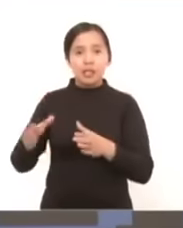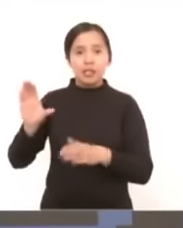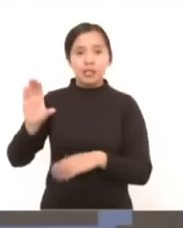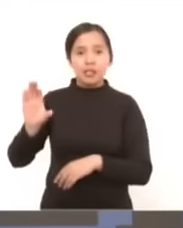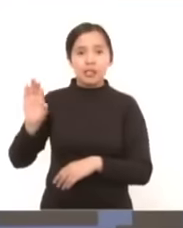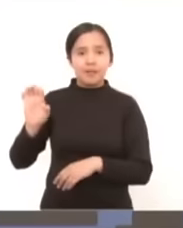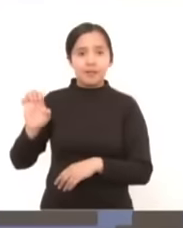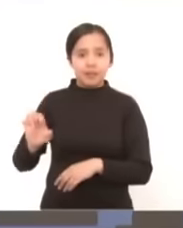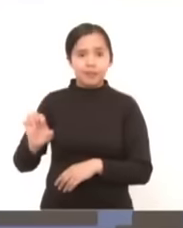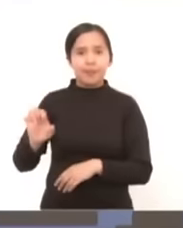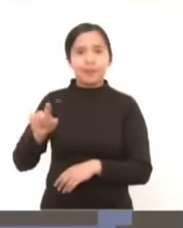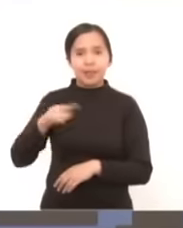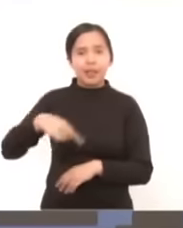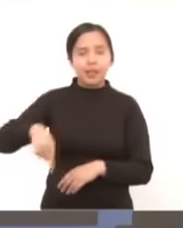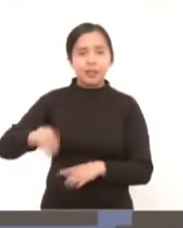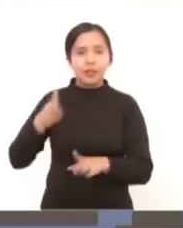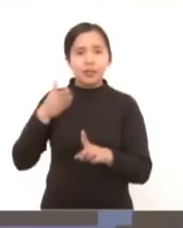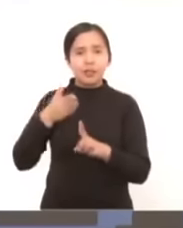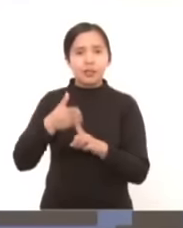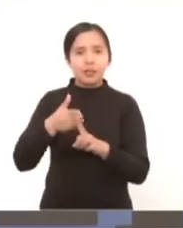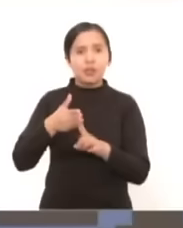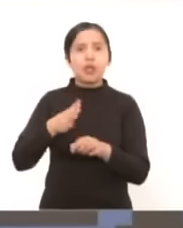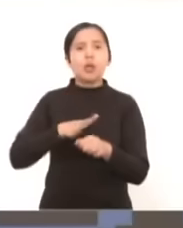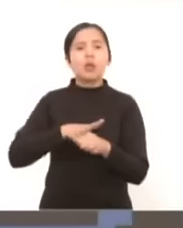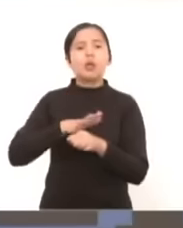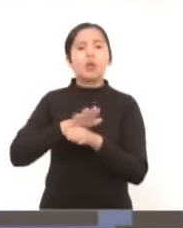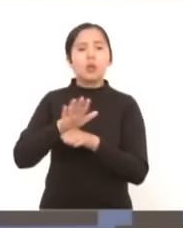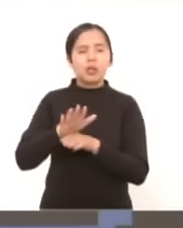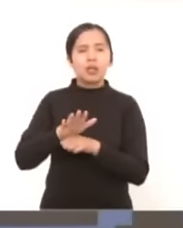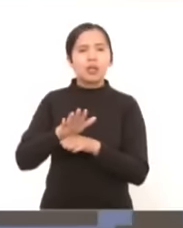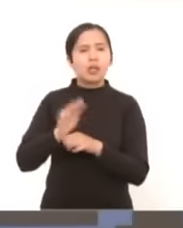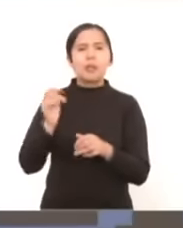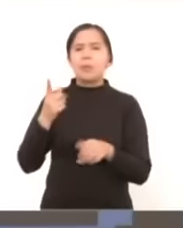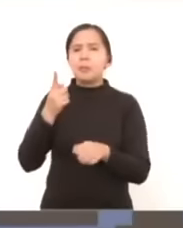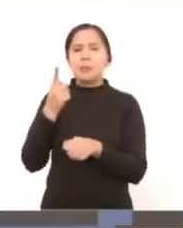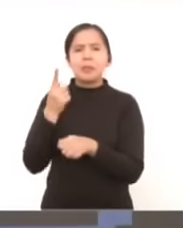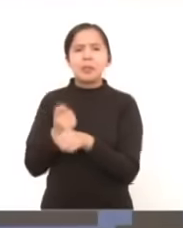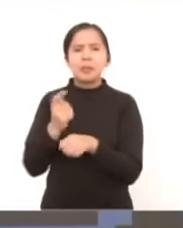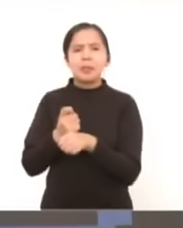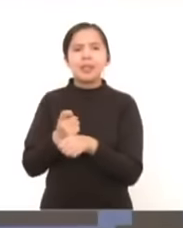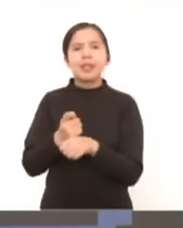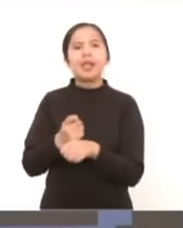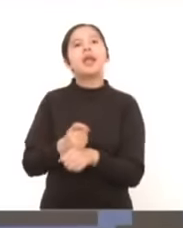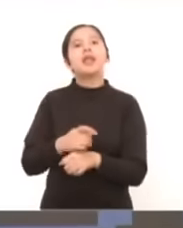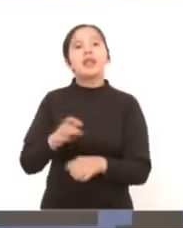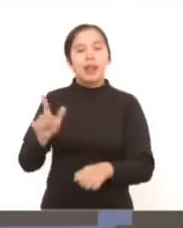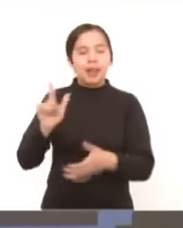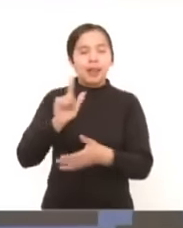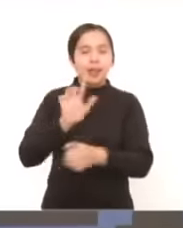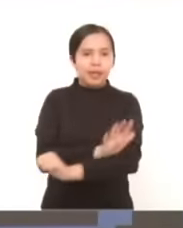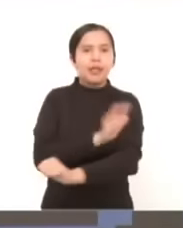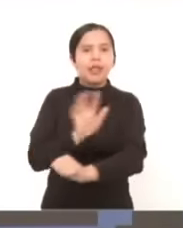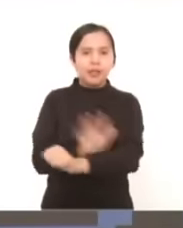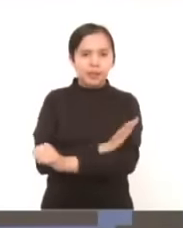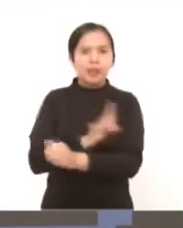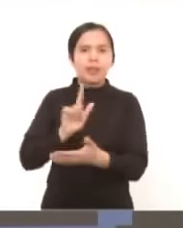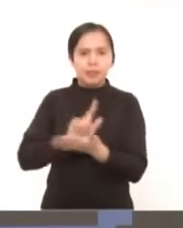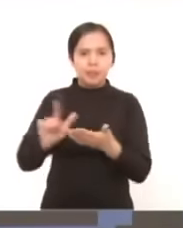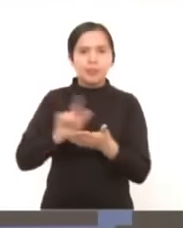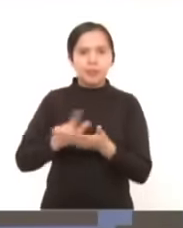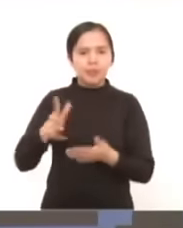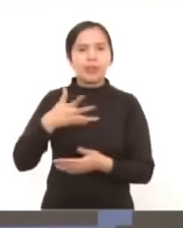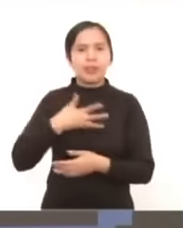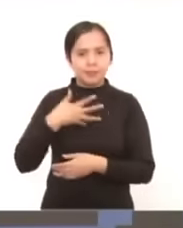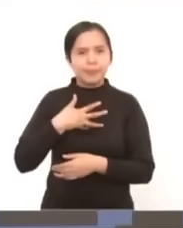Electricidad ha priorizado y ha promovido sobre todo la generación de energías limpias a través de